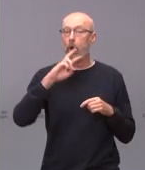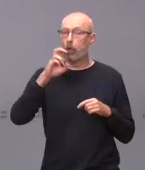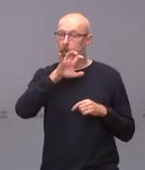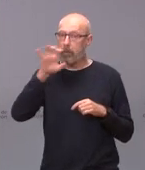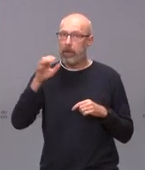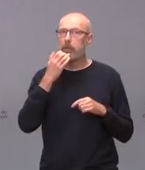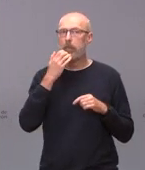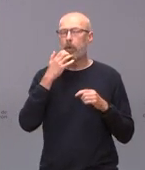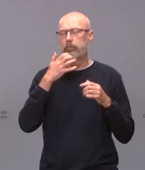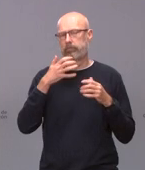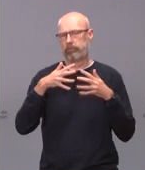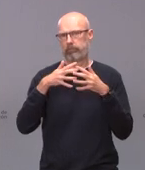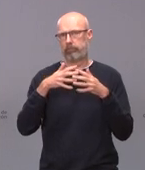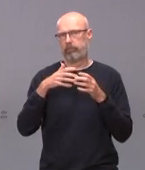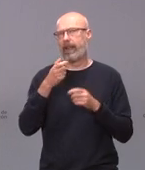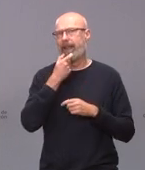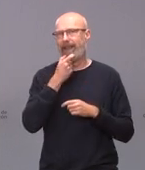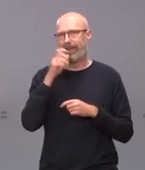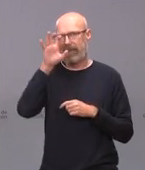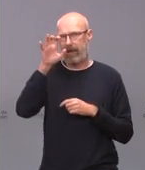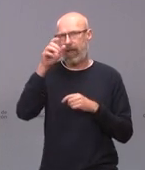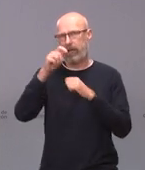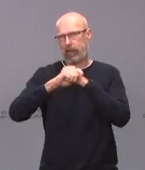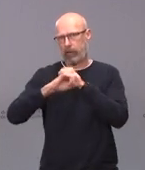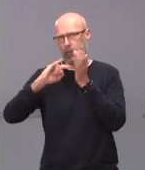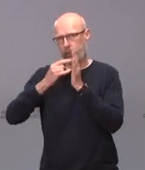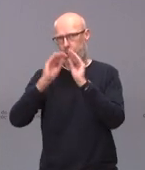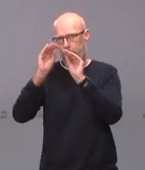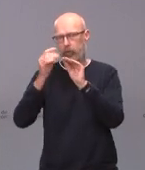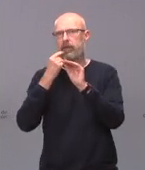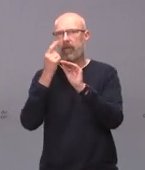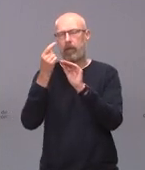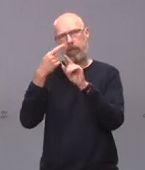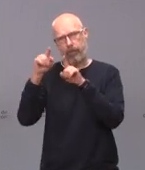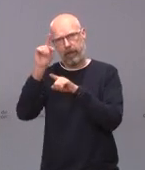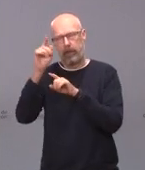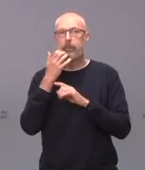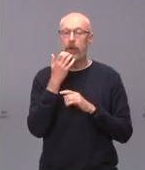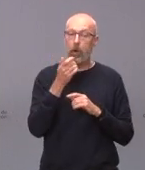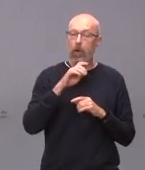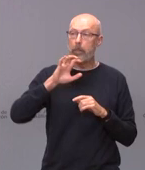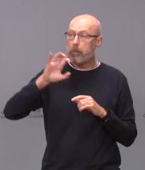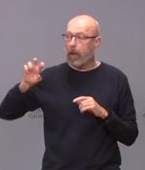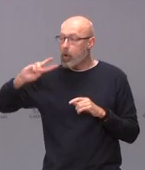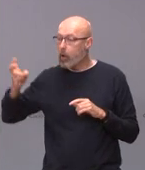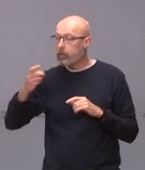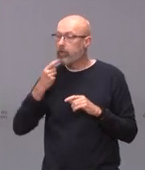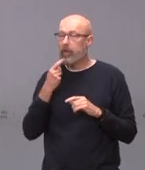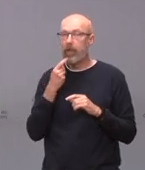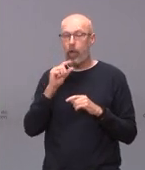estrategia que ahora comentaremos, que tenga un porcentaje de población con una dosis al menos